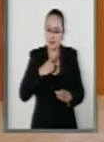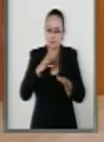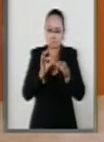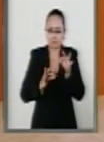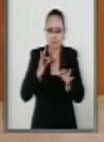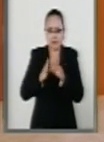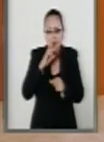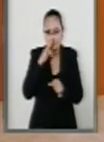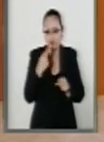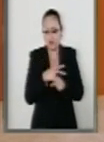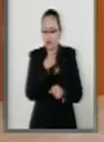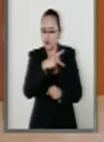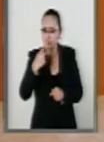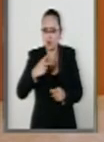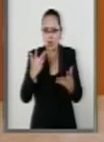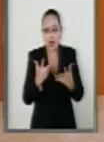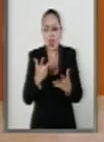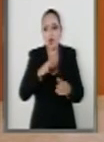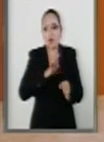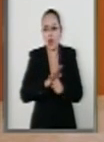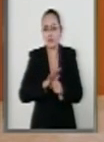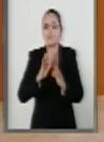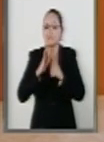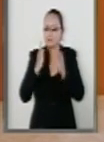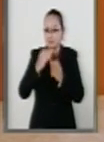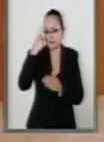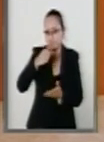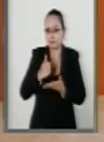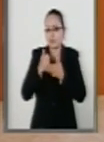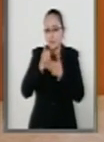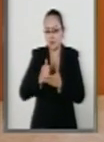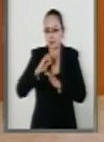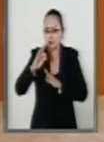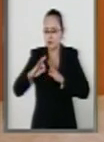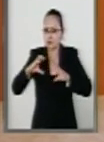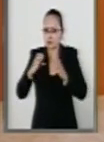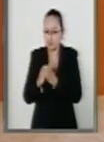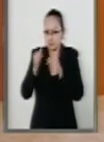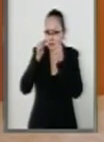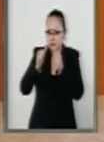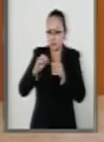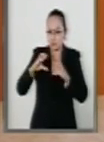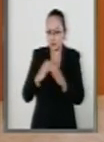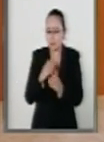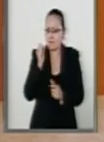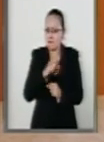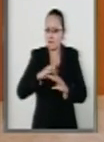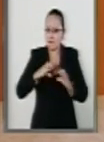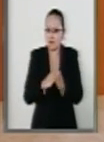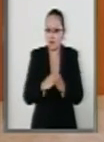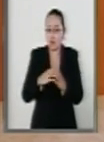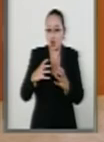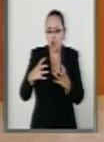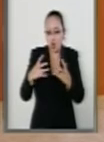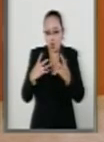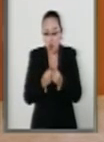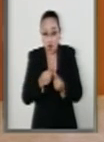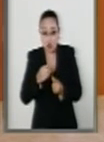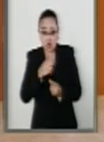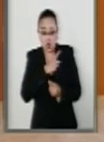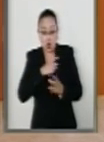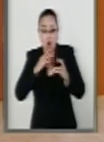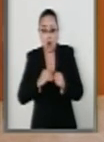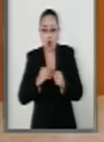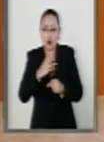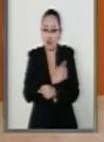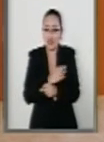de sus facultades y atribuciones medidas de ayuda asistencia y atención por sí mismas o en coordinación con otras